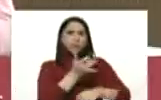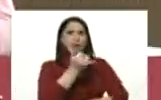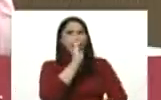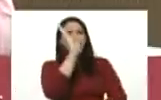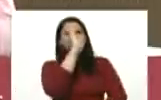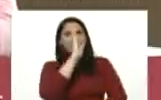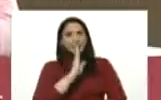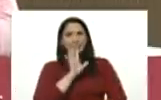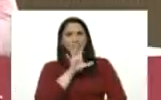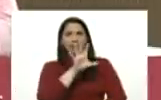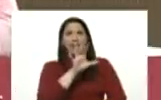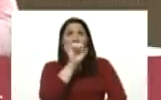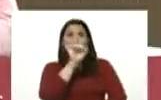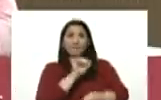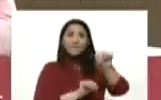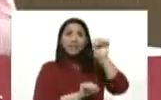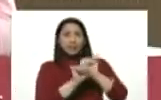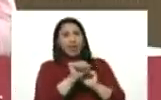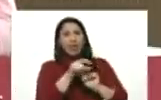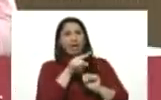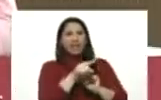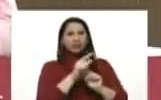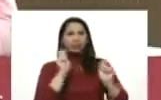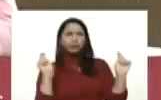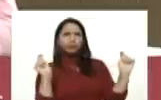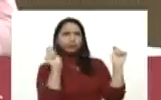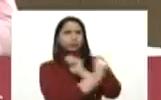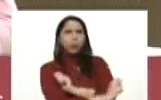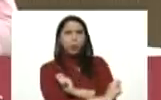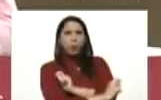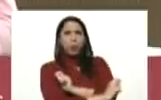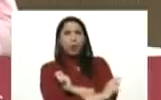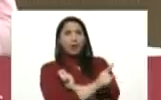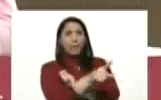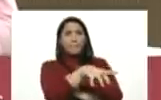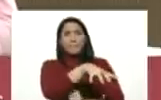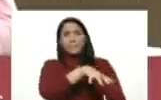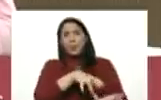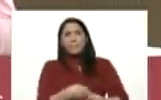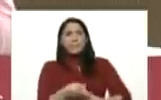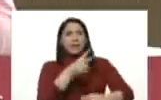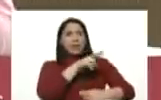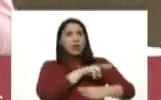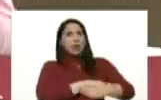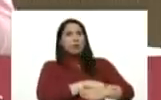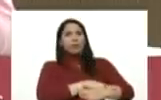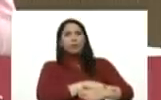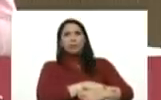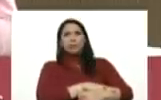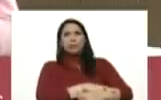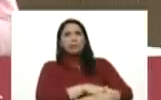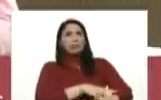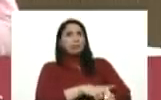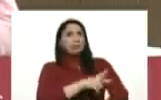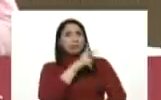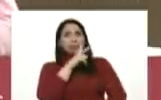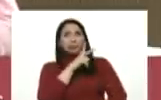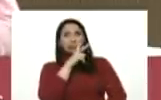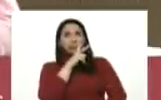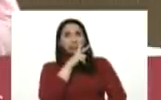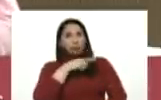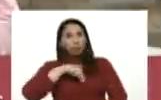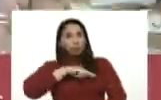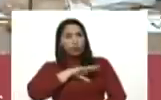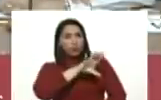Brasil, evitar que eso se convierta en una situación, bueno, perturbadora en